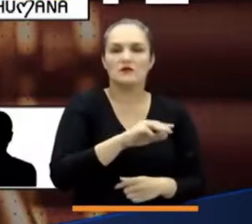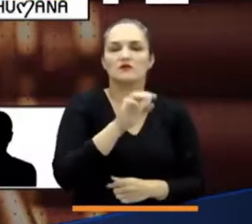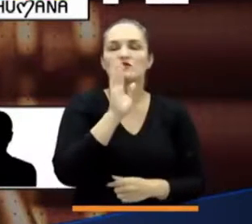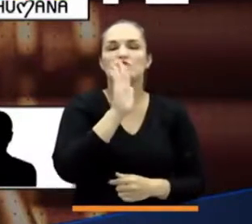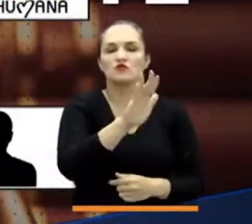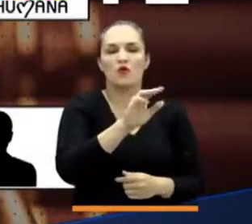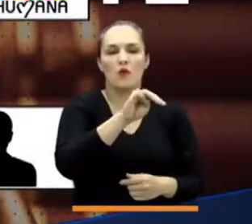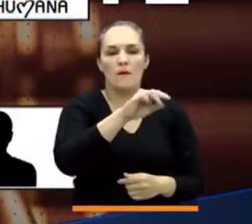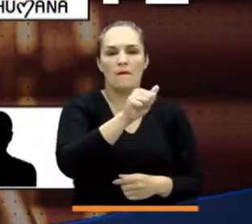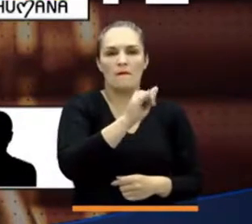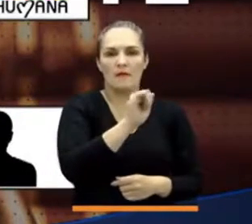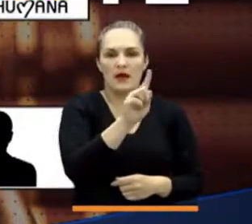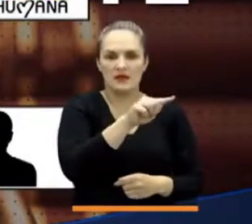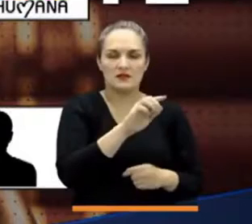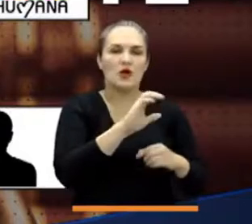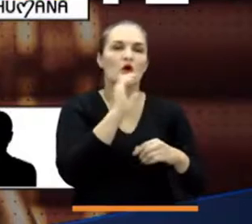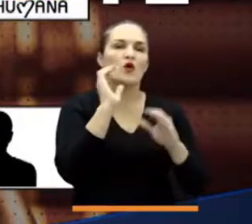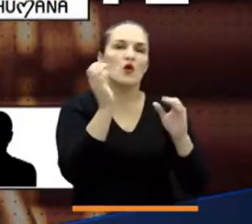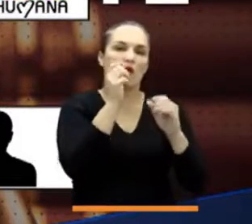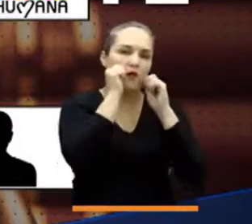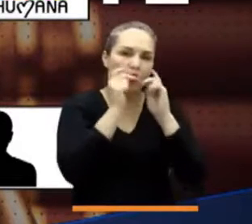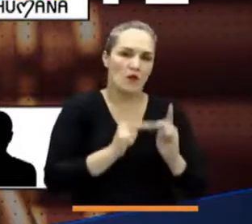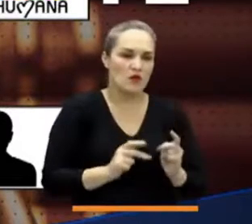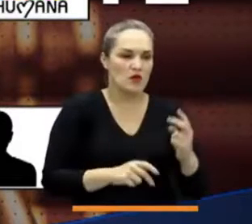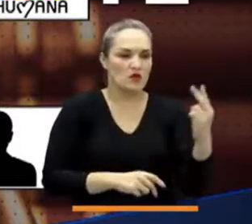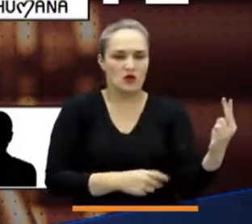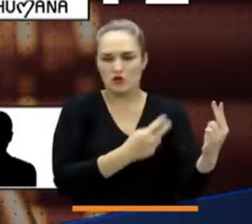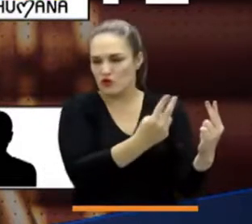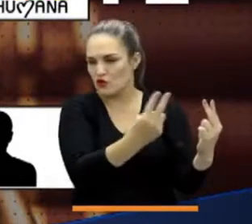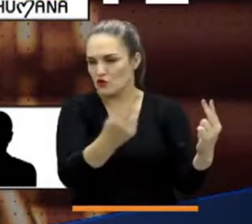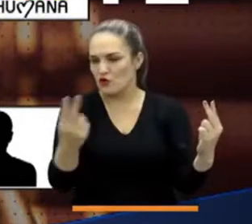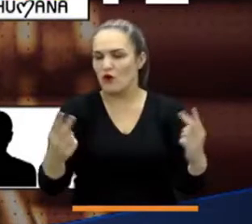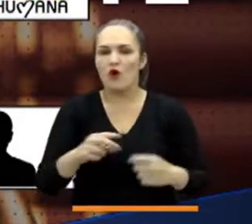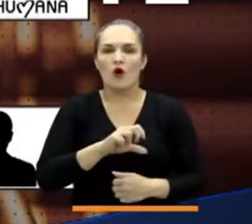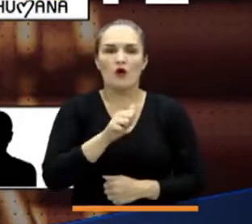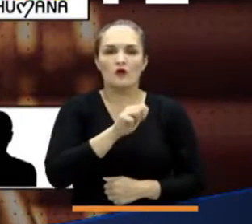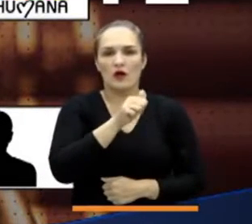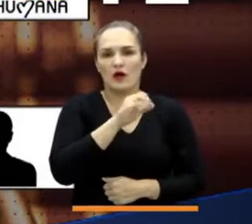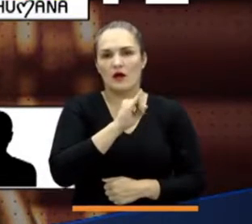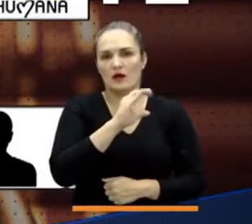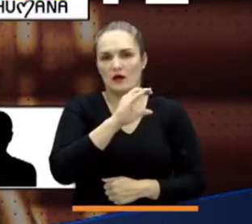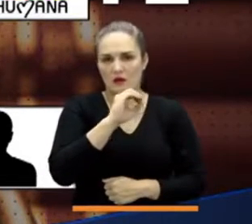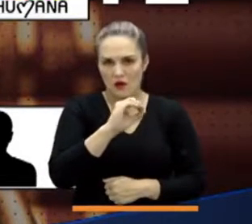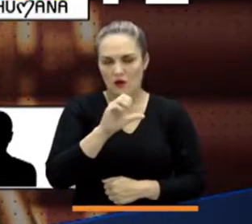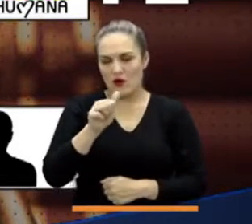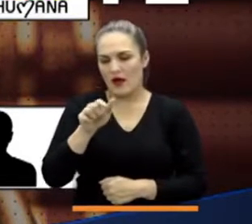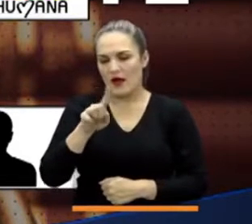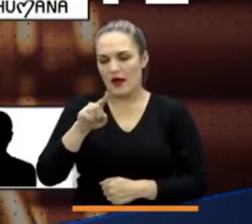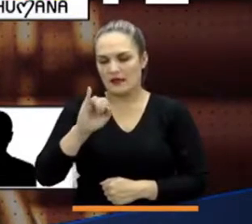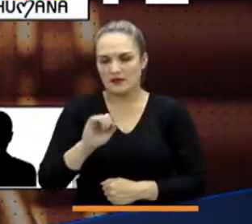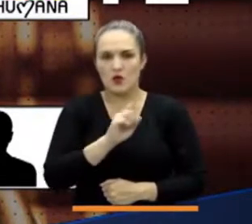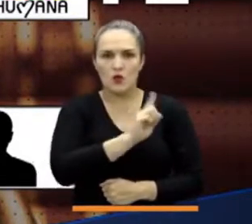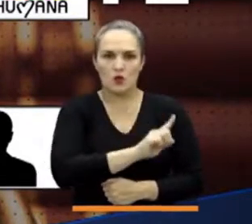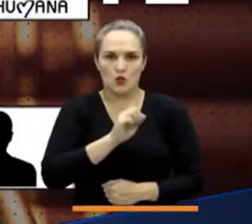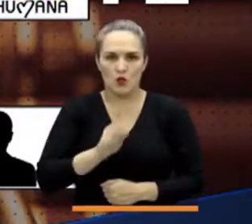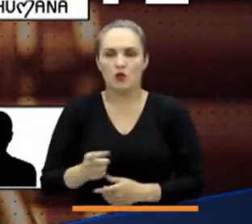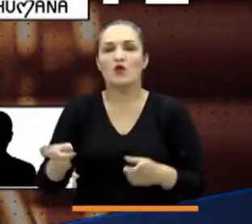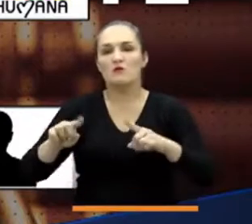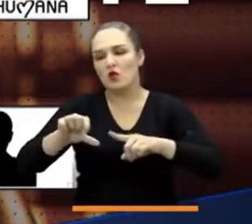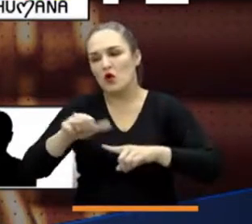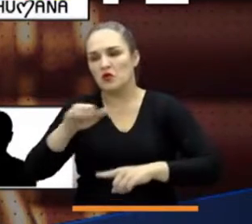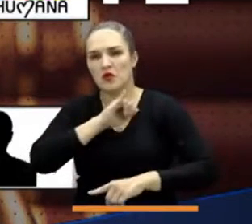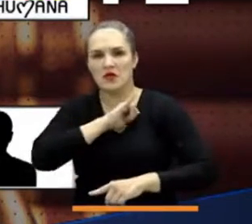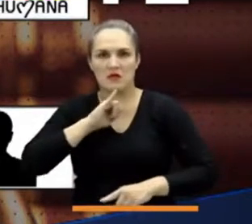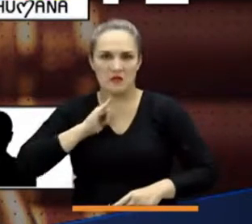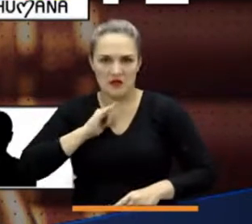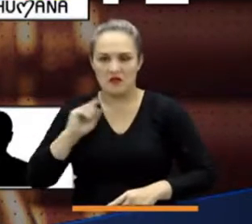Colombia, Humana, tienen dos cada uno. Y los partidos AICO, ASI, Comité Político Liberal, tienen uno al igual que un postulado independiente por